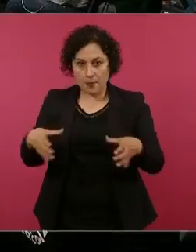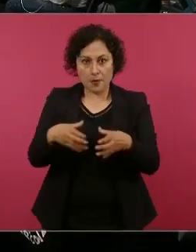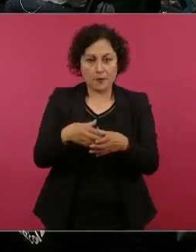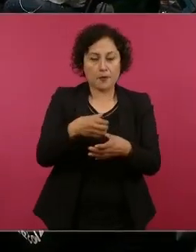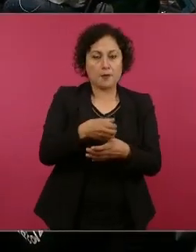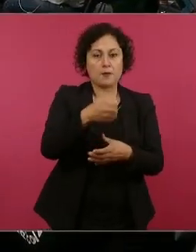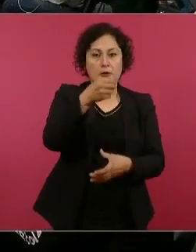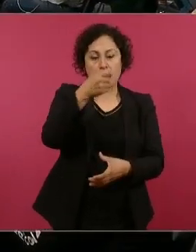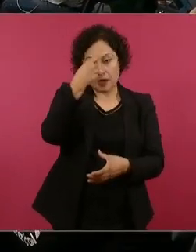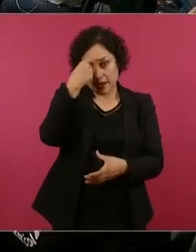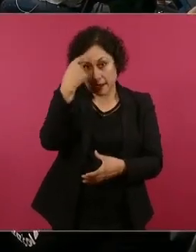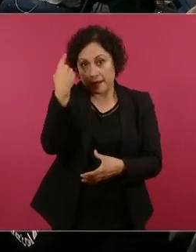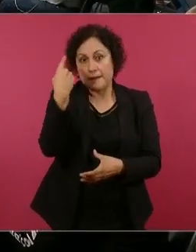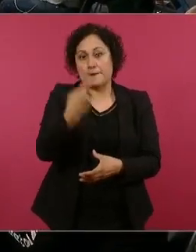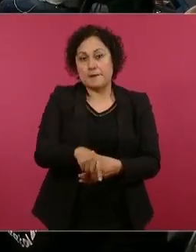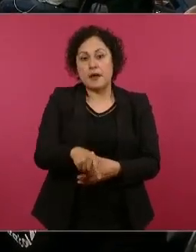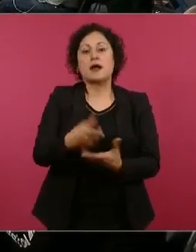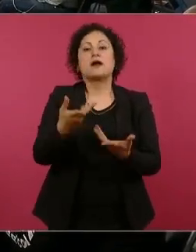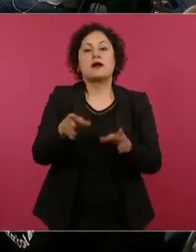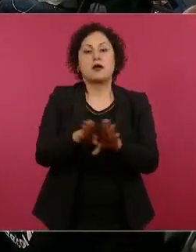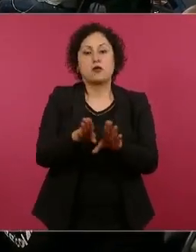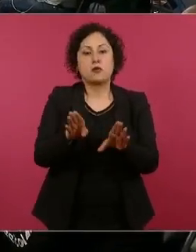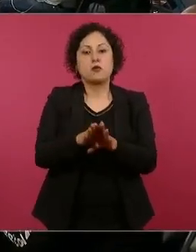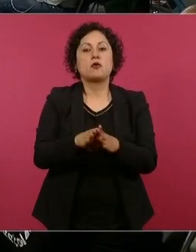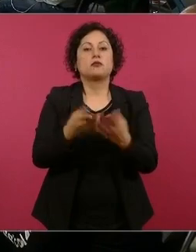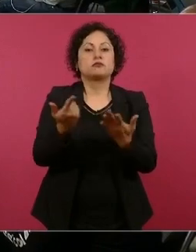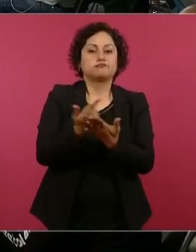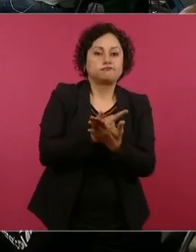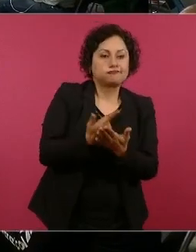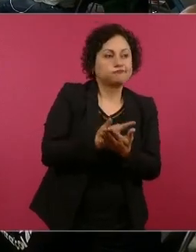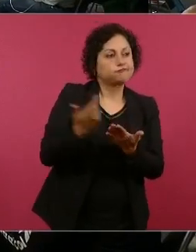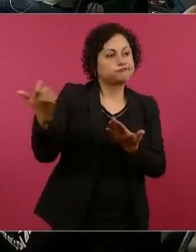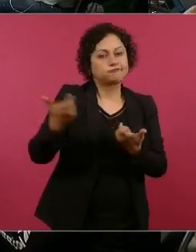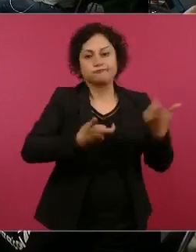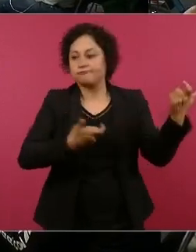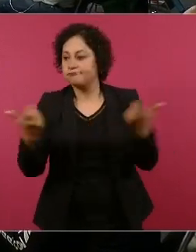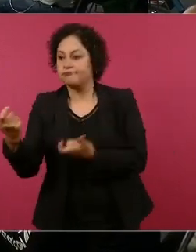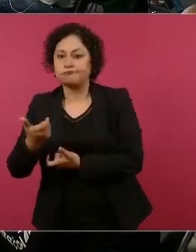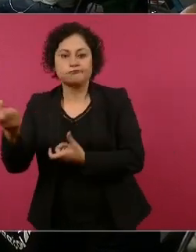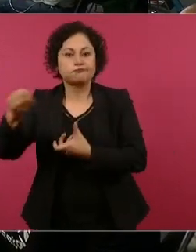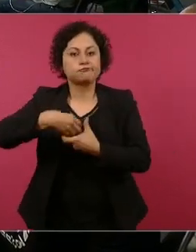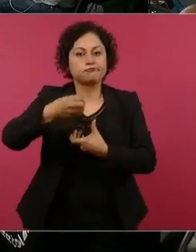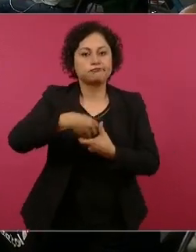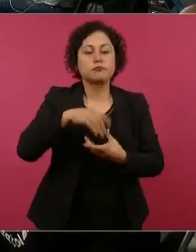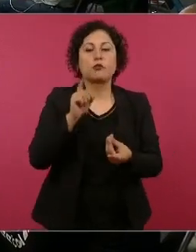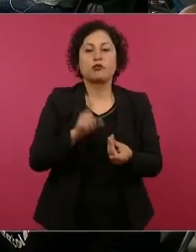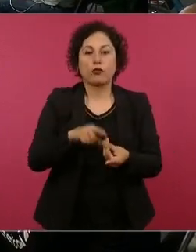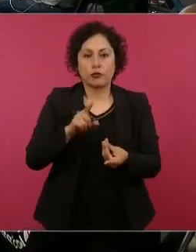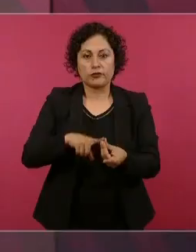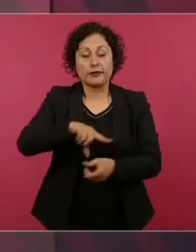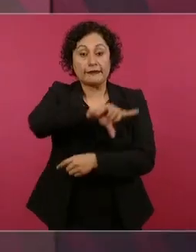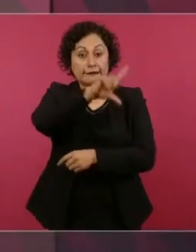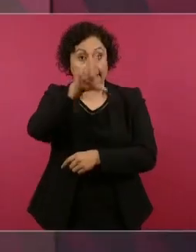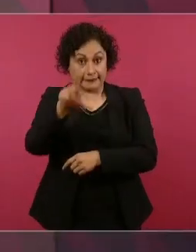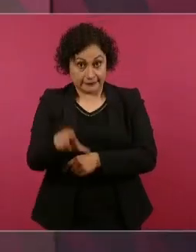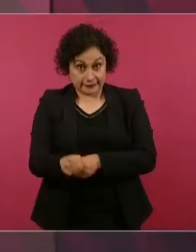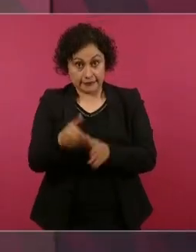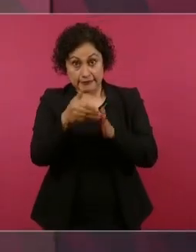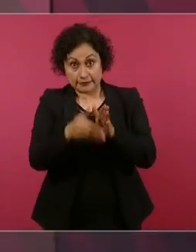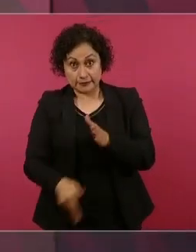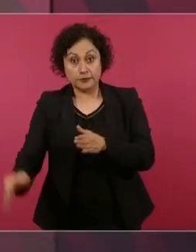que tenga recursos y que ya para el día primero de